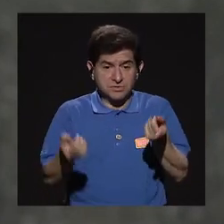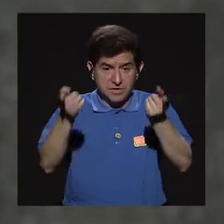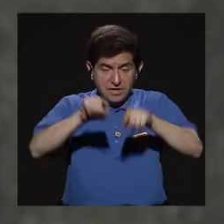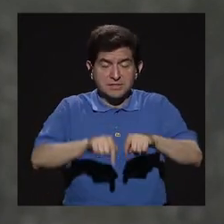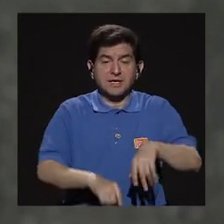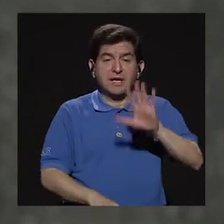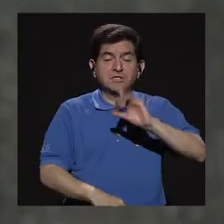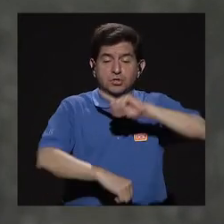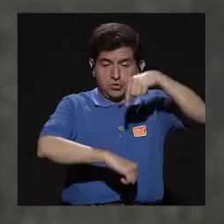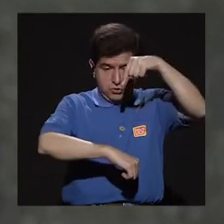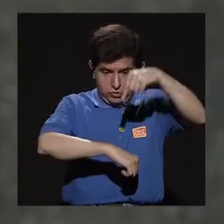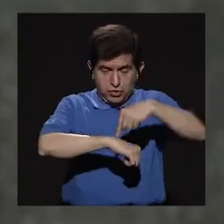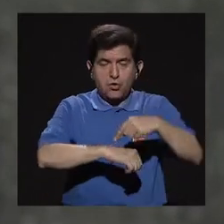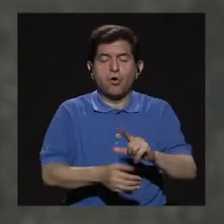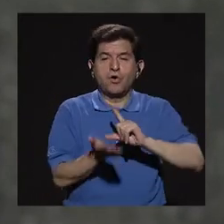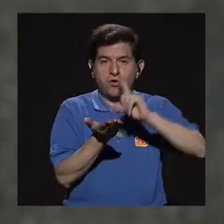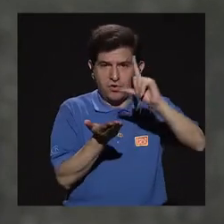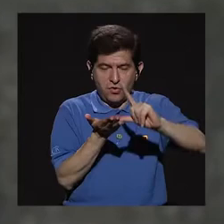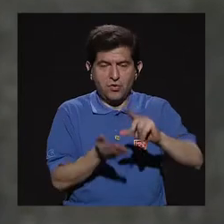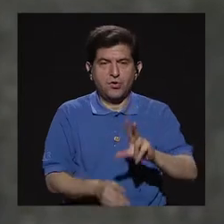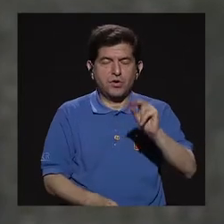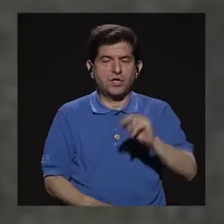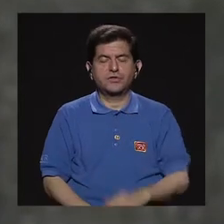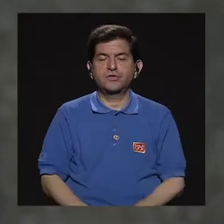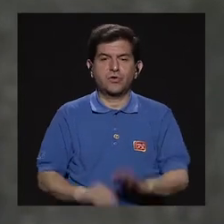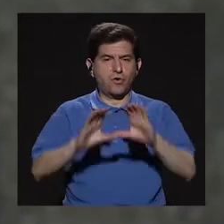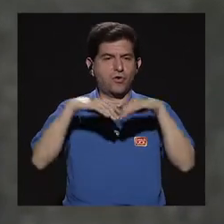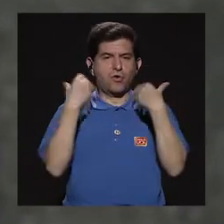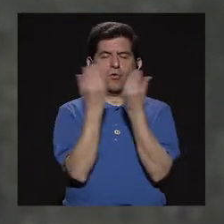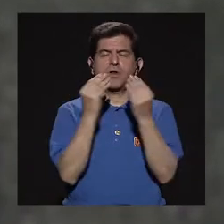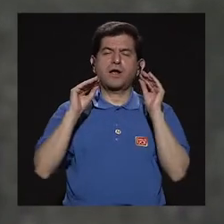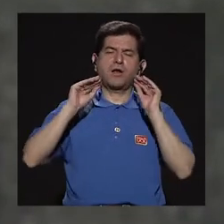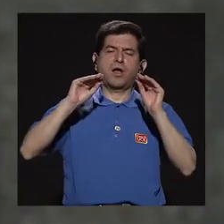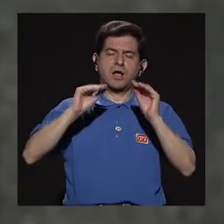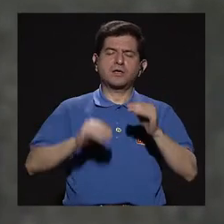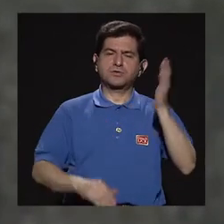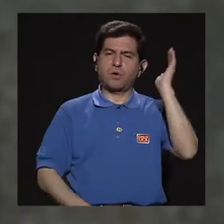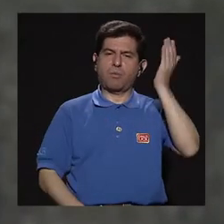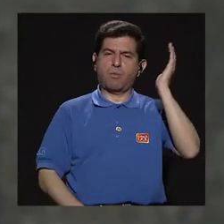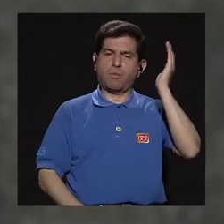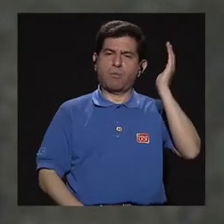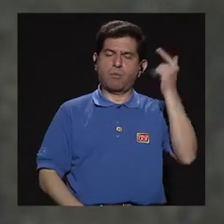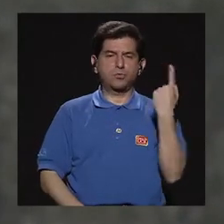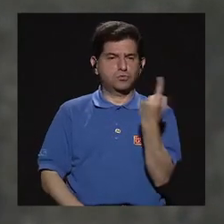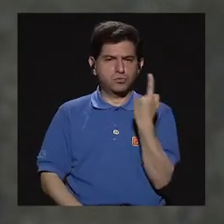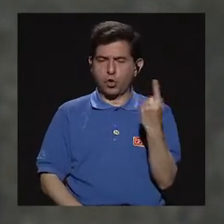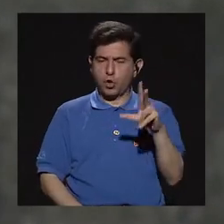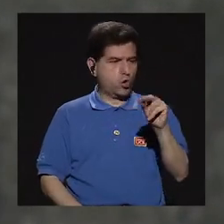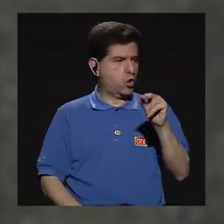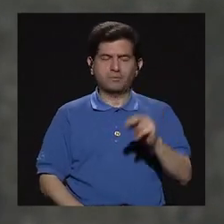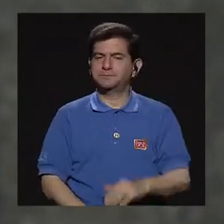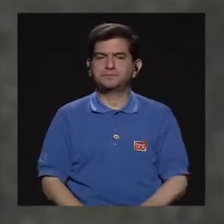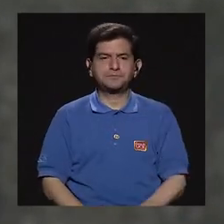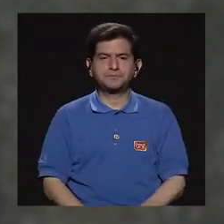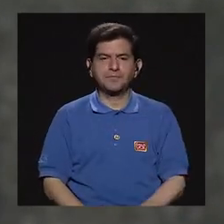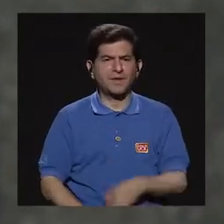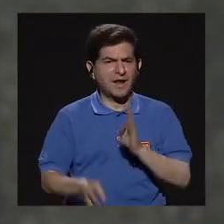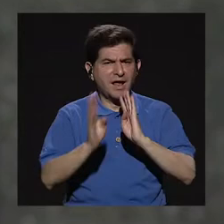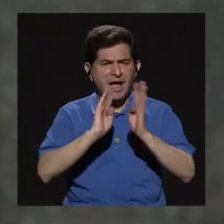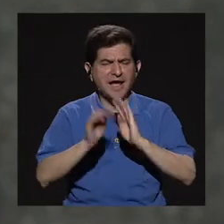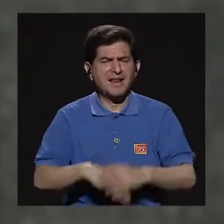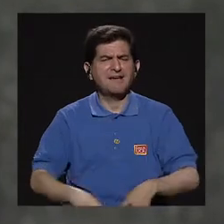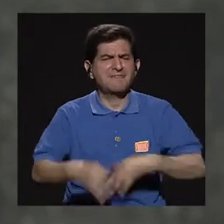cinco horas de lecciones, no va ser una clase magistral en la que va a estar un profesor ahí hablando, ¿verdad? Perdón, Tatiana, cuando hablamos de